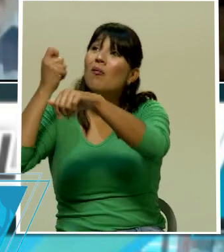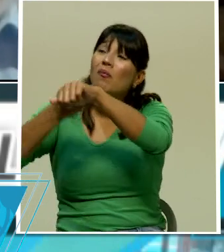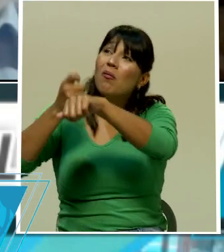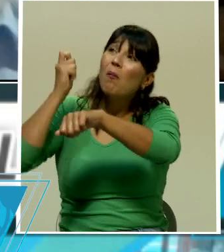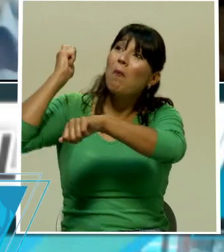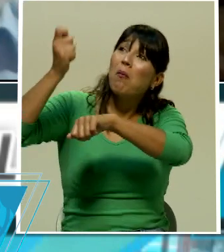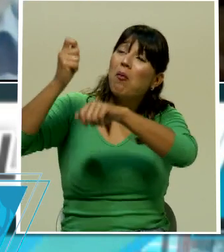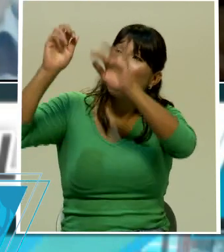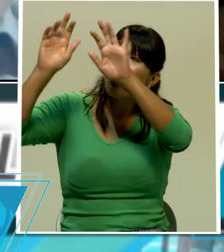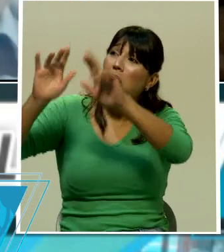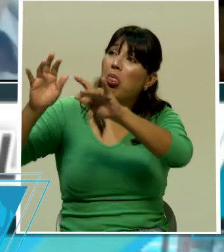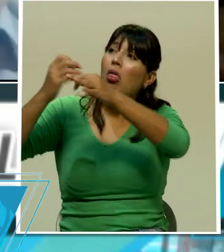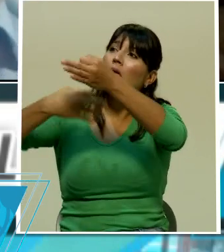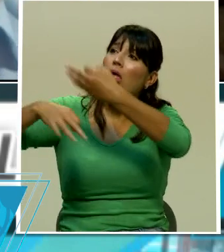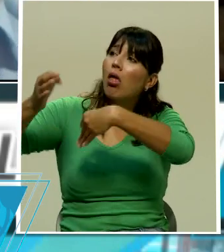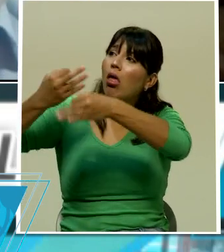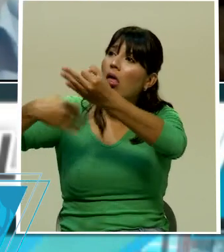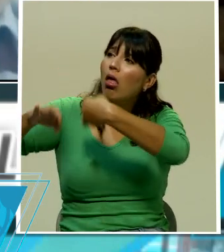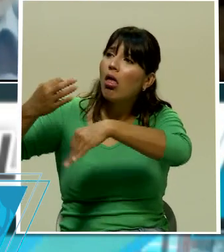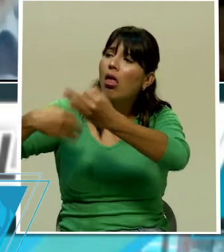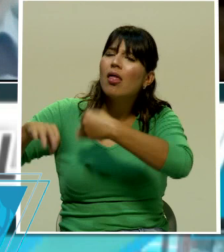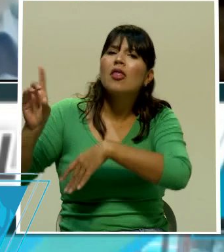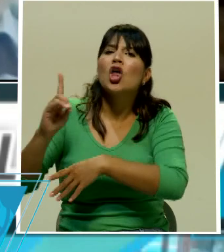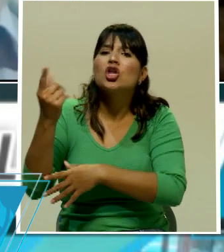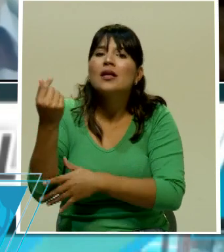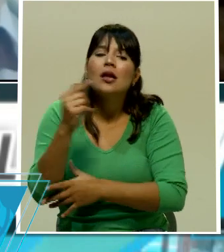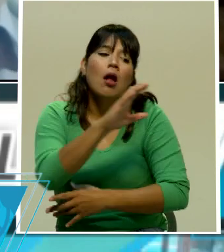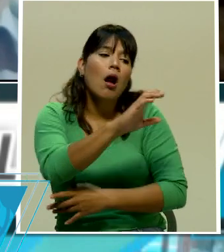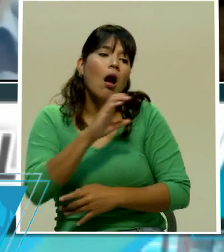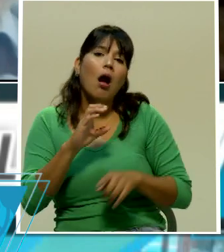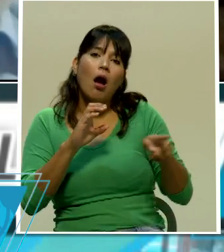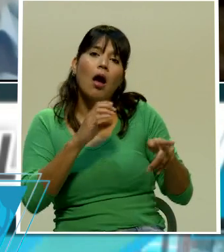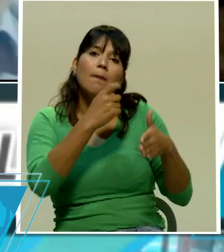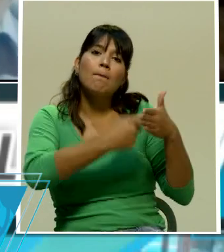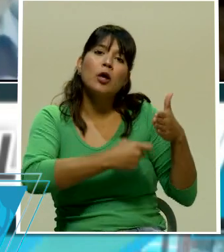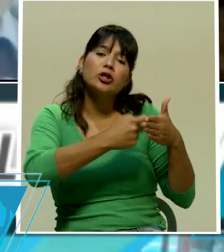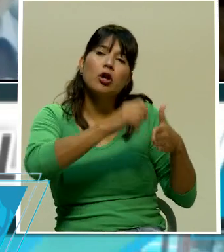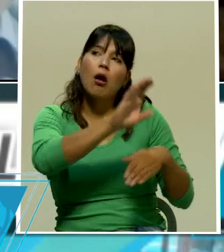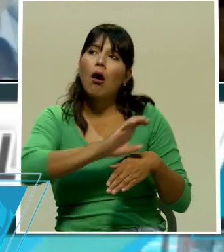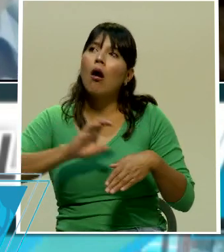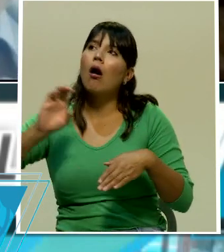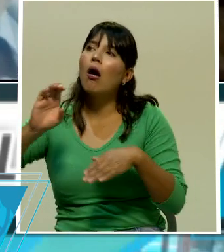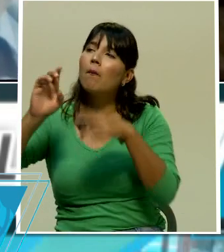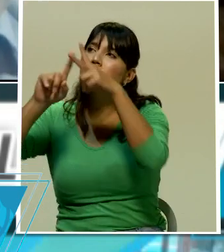dañar los edificios públicos es un sinsentido es dispararse al pie